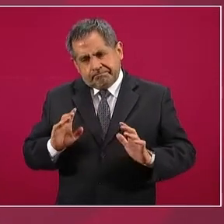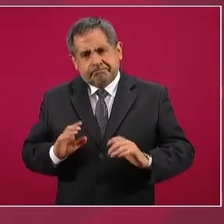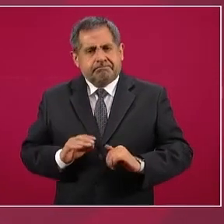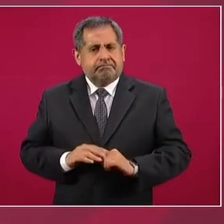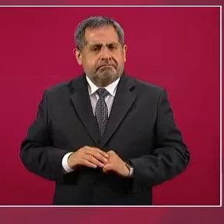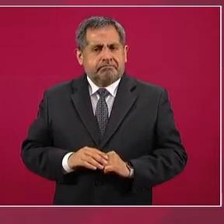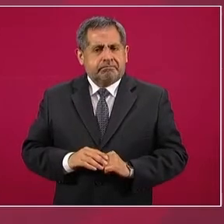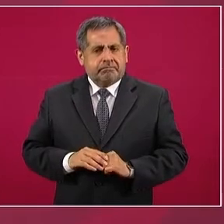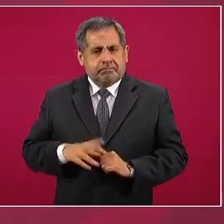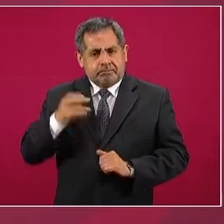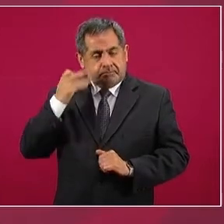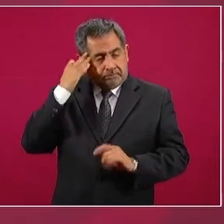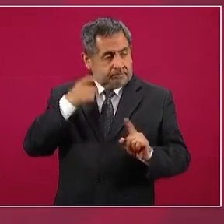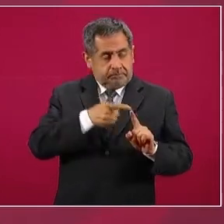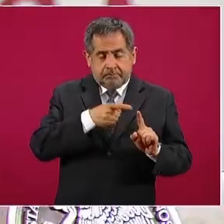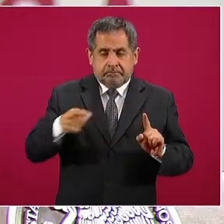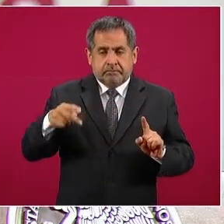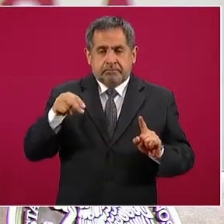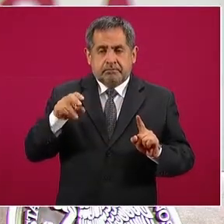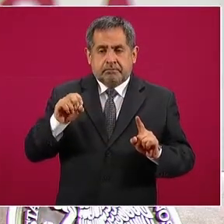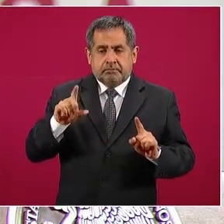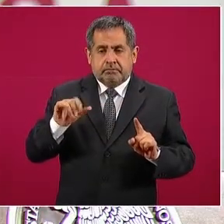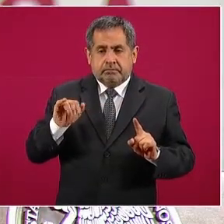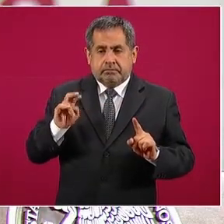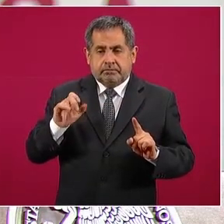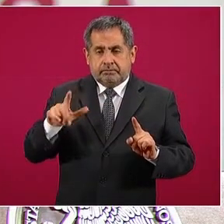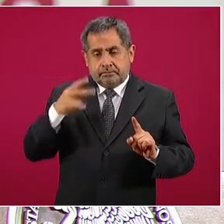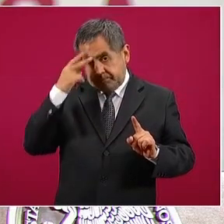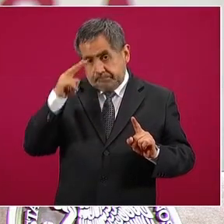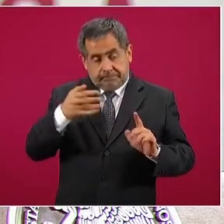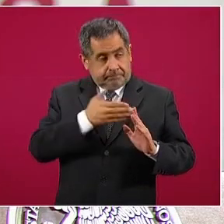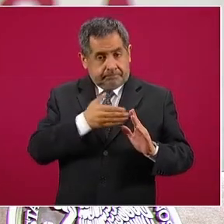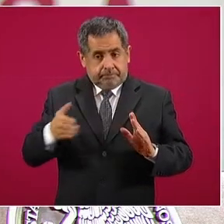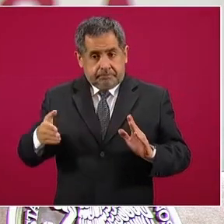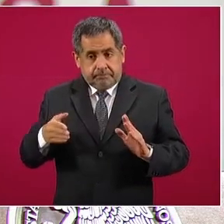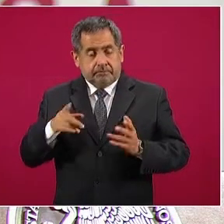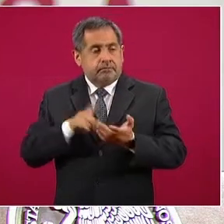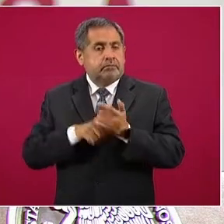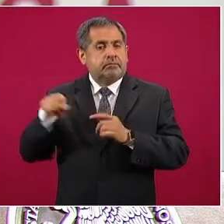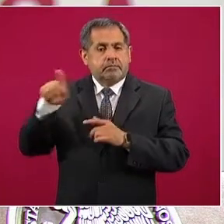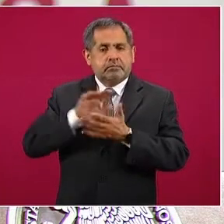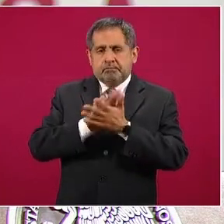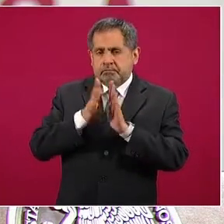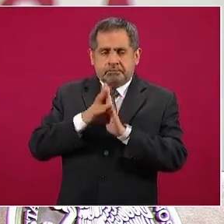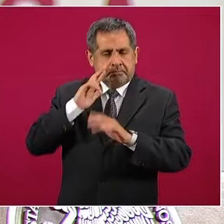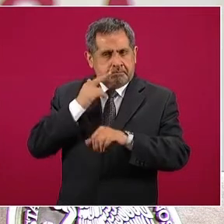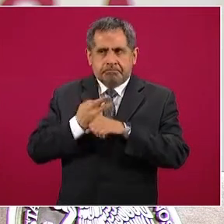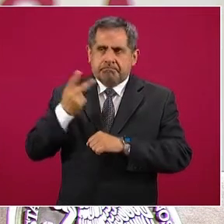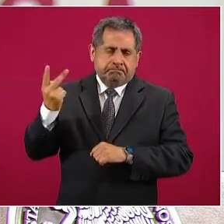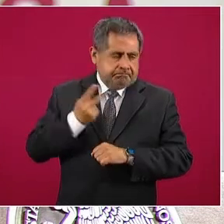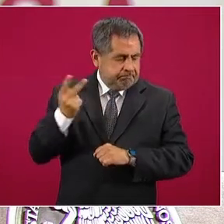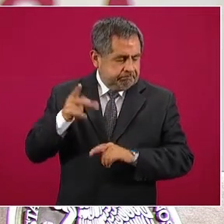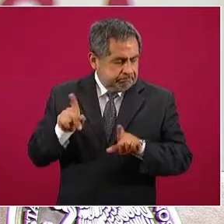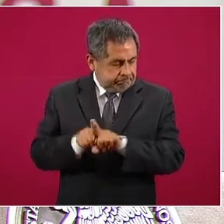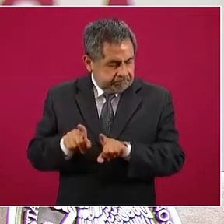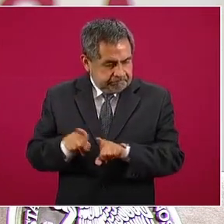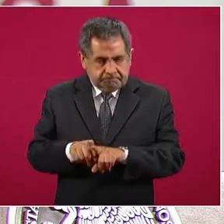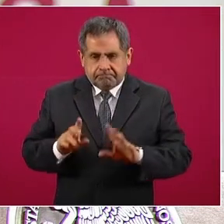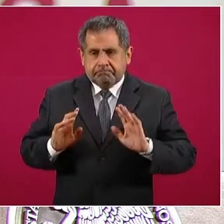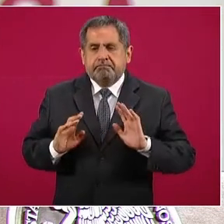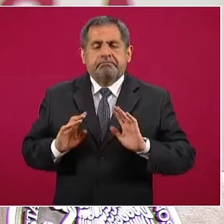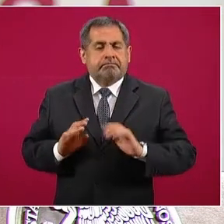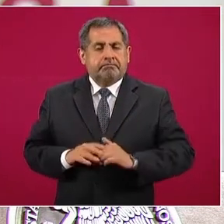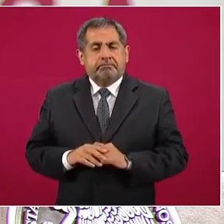Durante todo el periodo neoliberal en México, ellos fueron corresponsables de